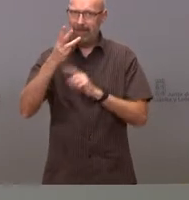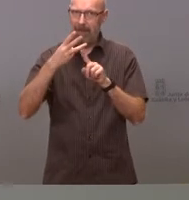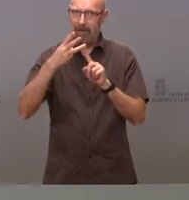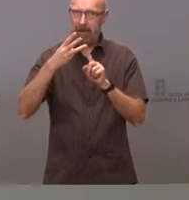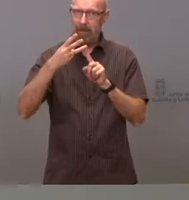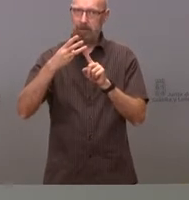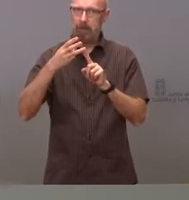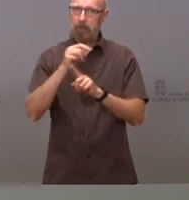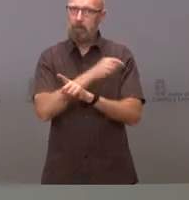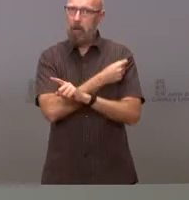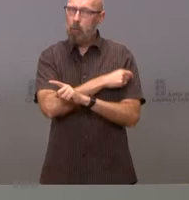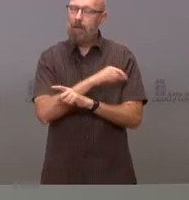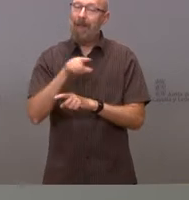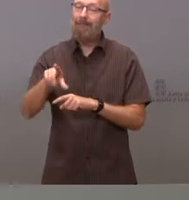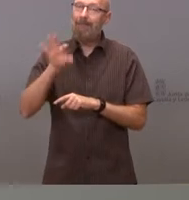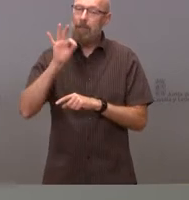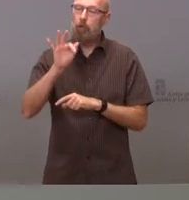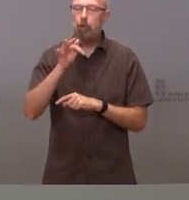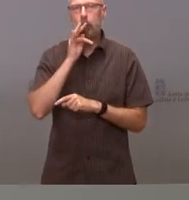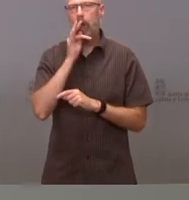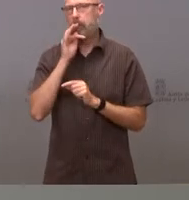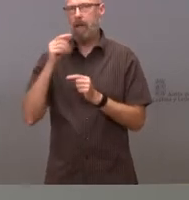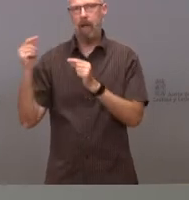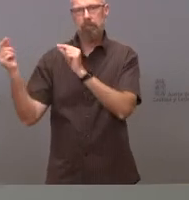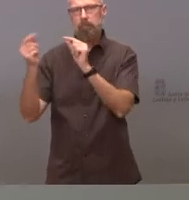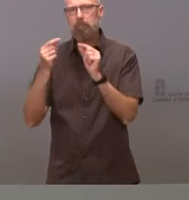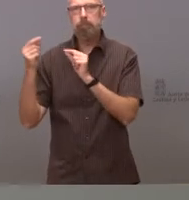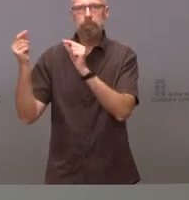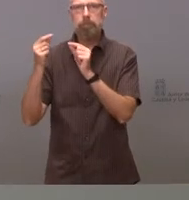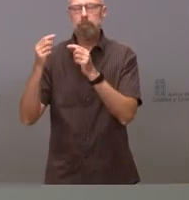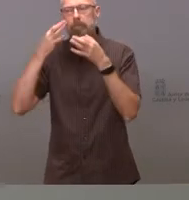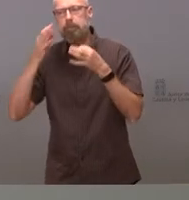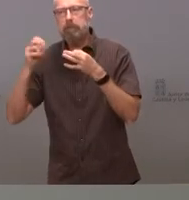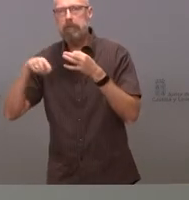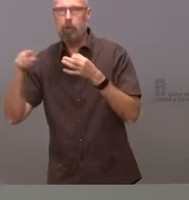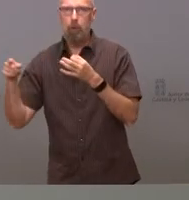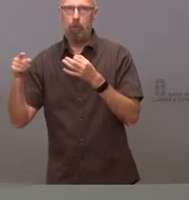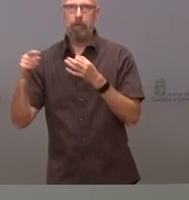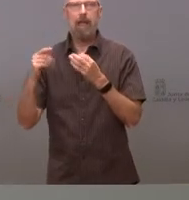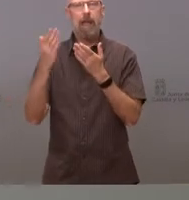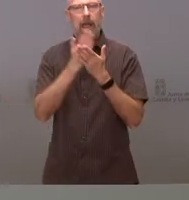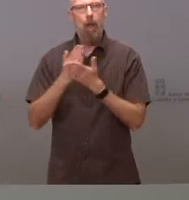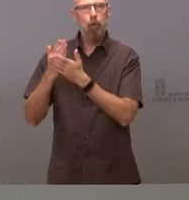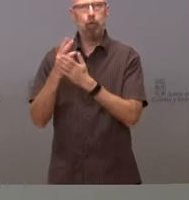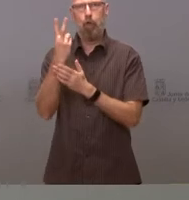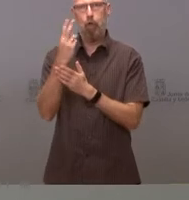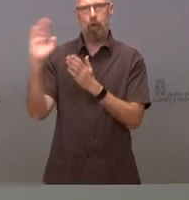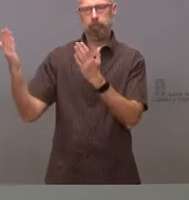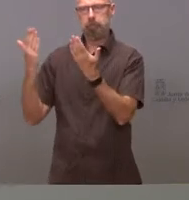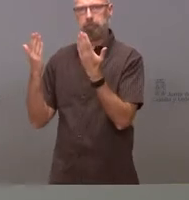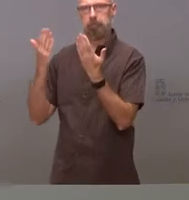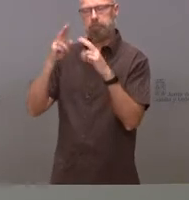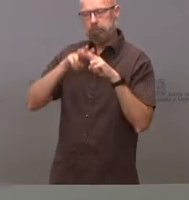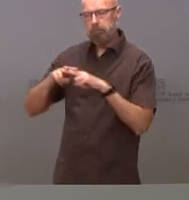Esa decisión está todavía en debate de su pertinencia. Nos presentaron dos estudios publicados en Natural, que es la